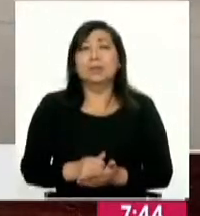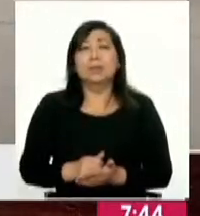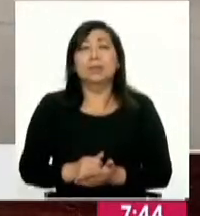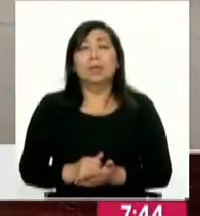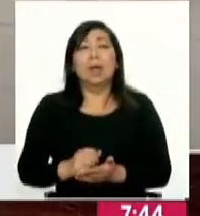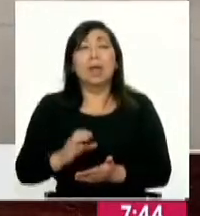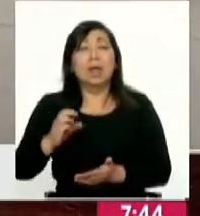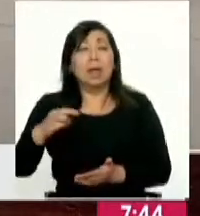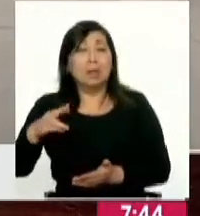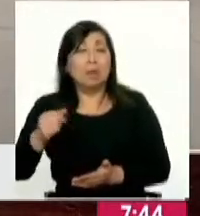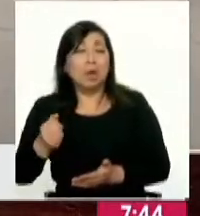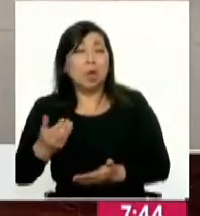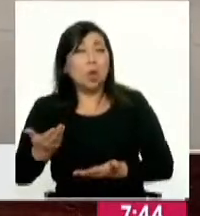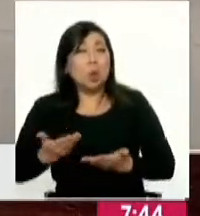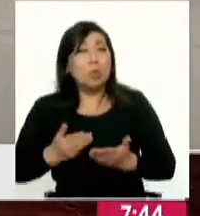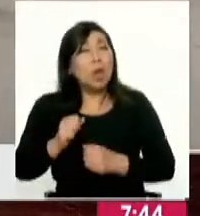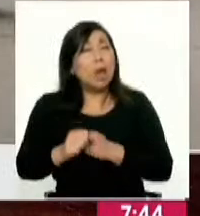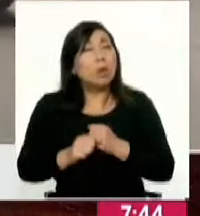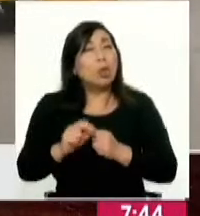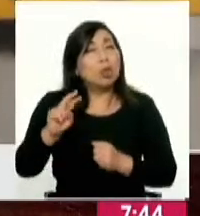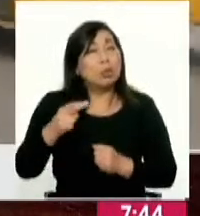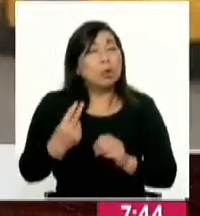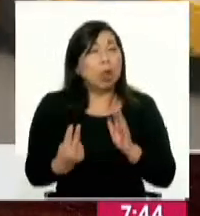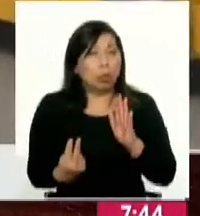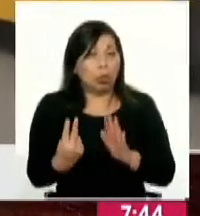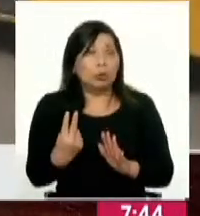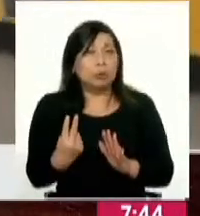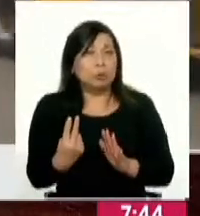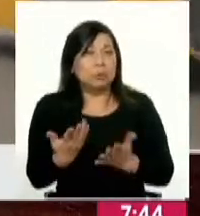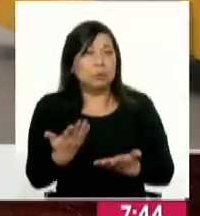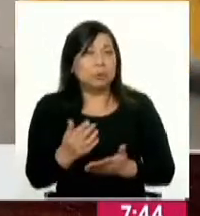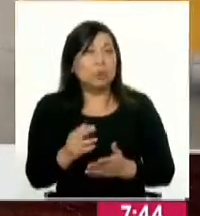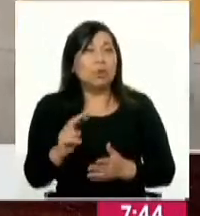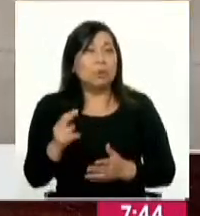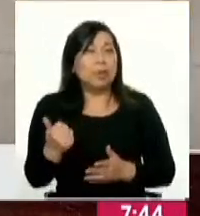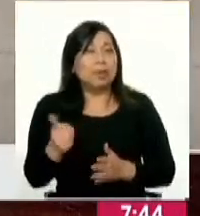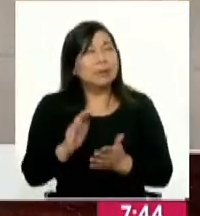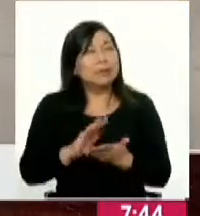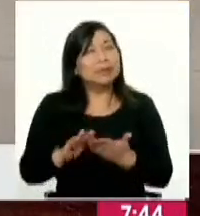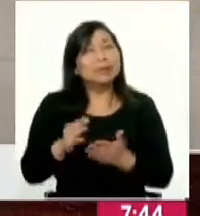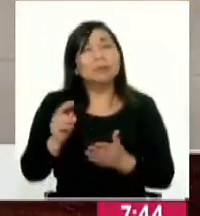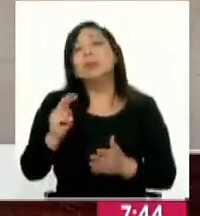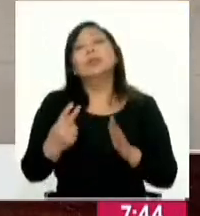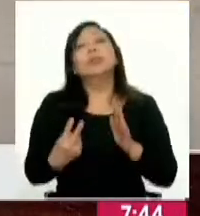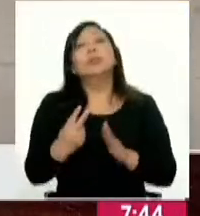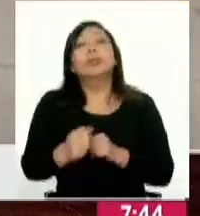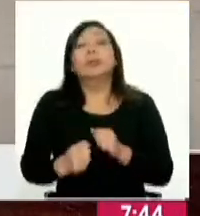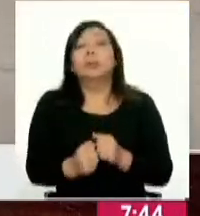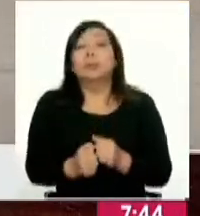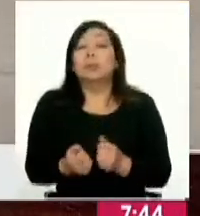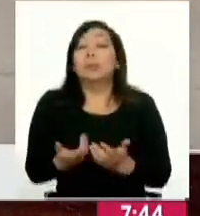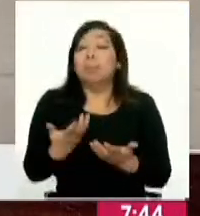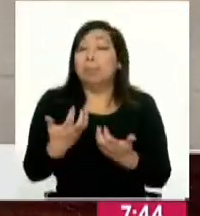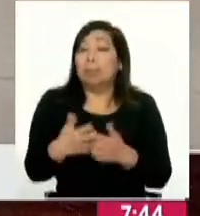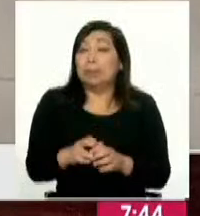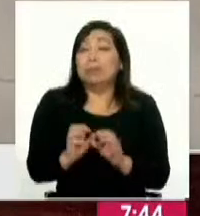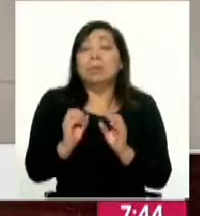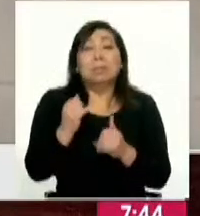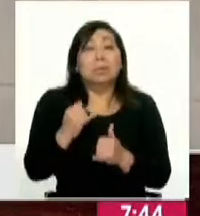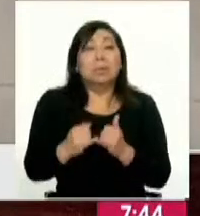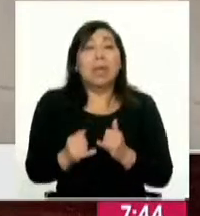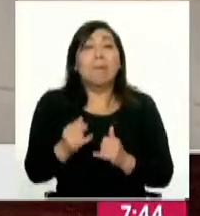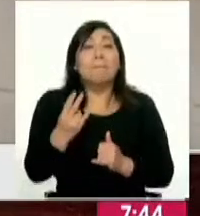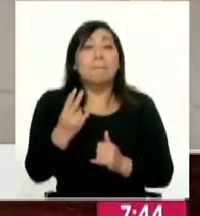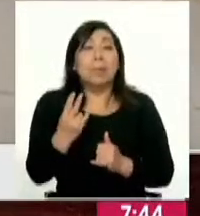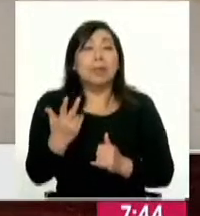de Comercio inició en el 2012 y este perdón en el 2010 y se vencen 12 años ya para una de las empresas que se ha vencido el